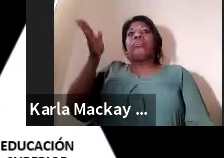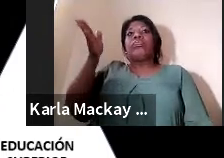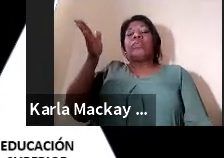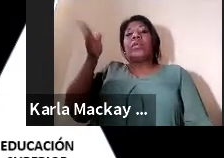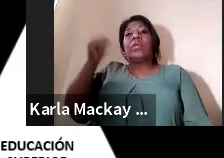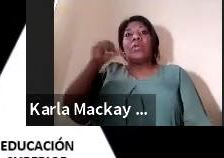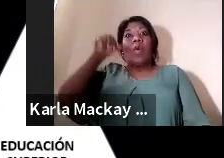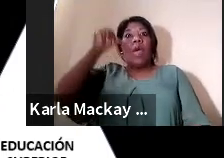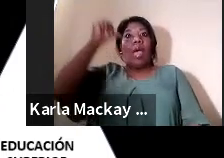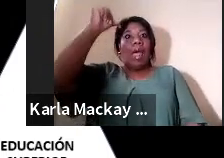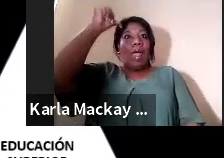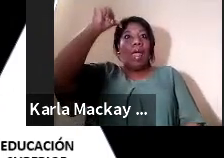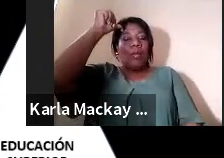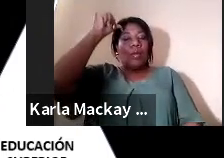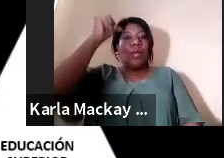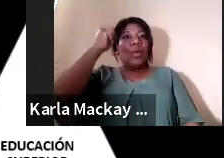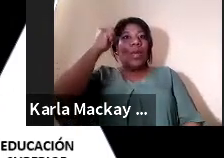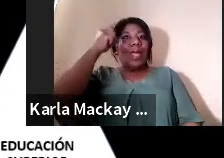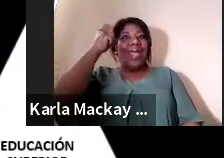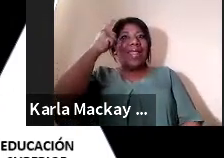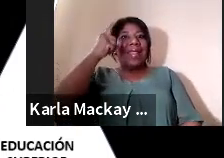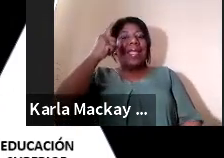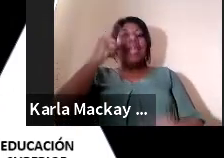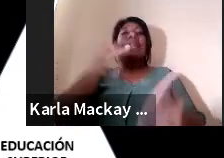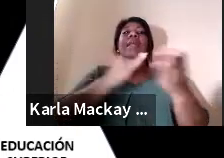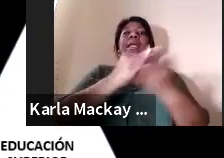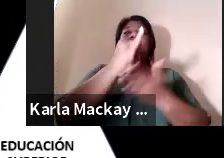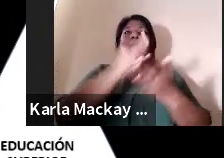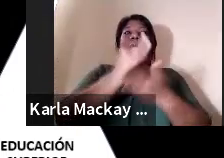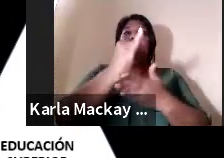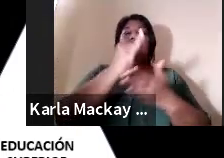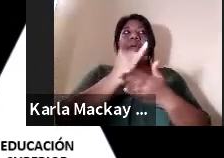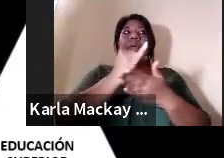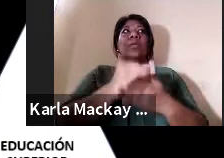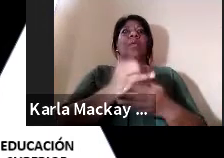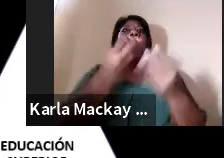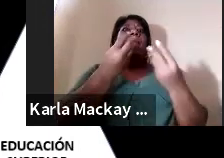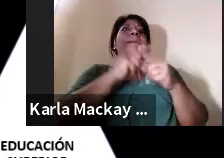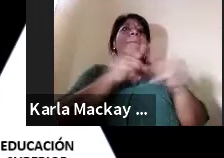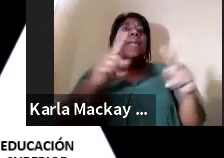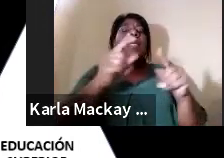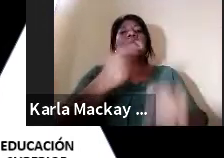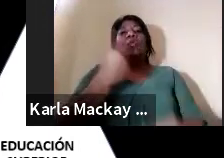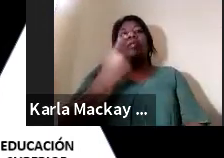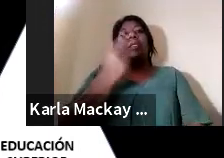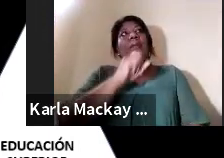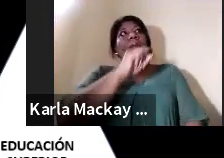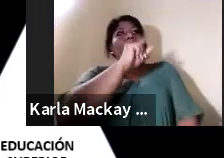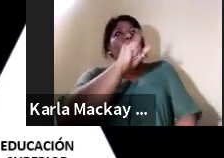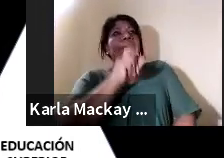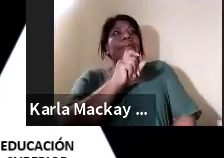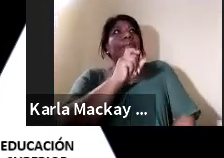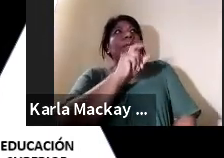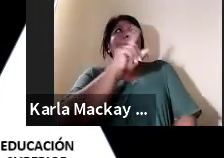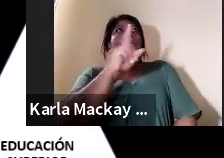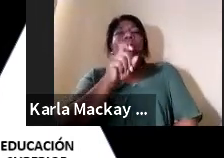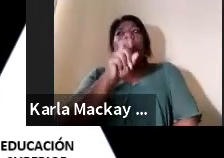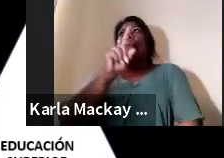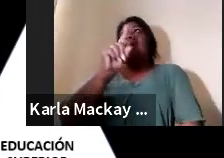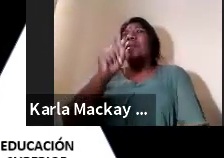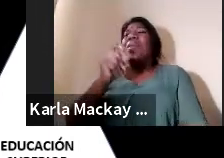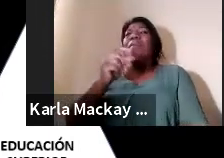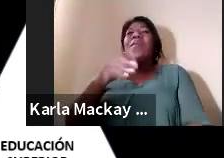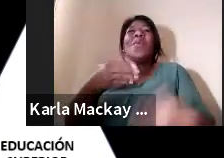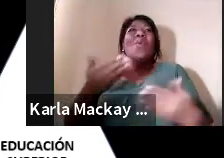en cuanto al desarrollo de investigación, pero nos preguntábamos también cómo vamos a incentivar, a